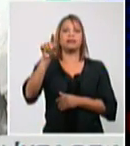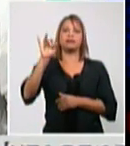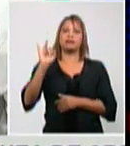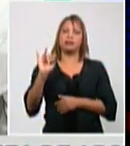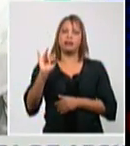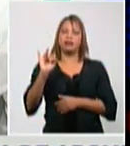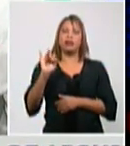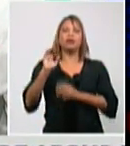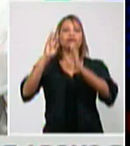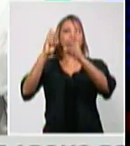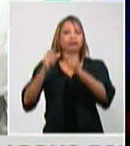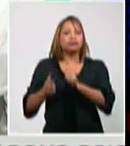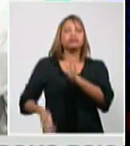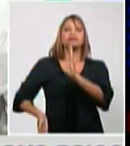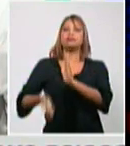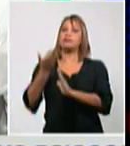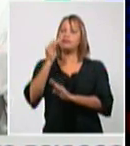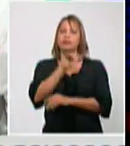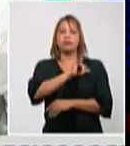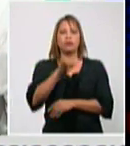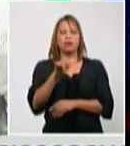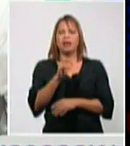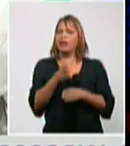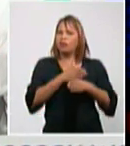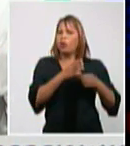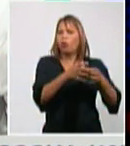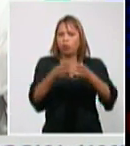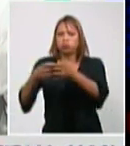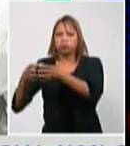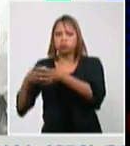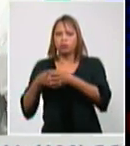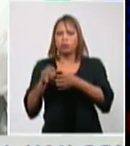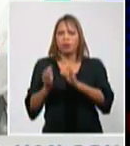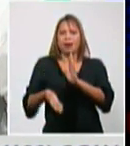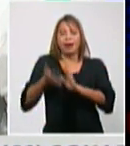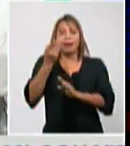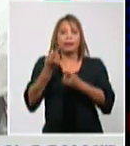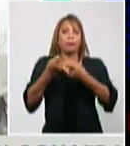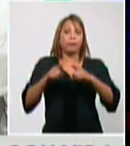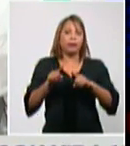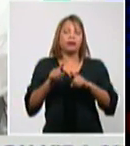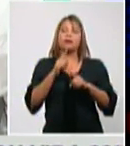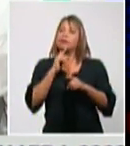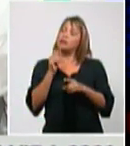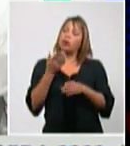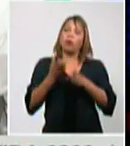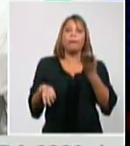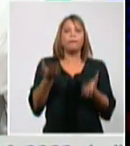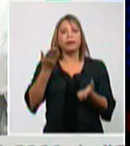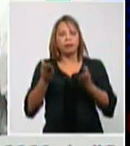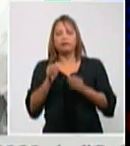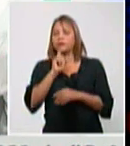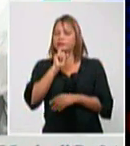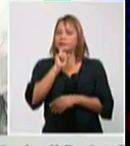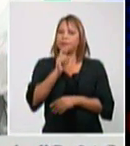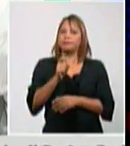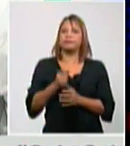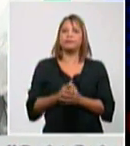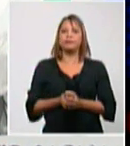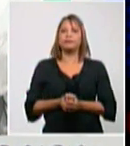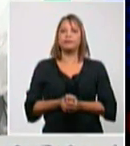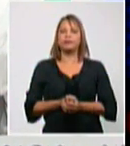elevada creo que en todos los grupos es elevada lo que ya hicimos referencia a los de mayor riesgo los casos